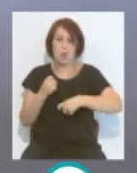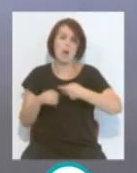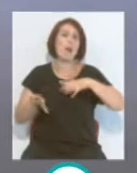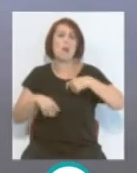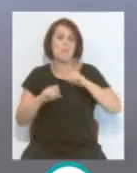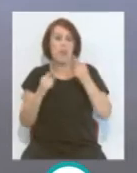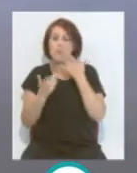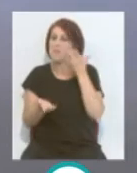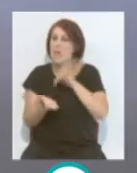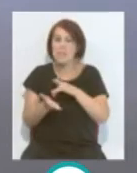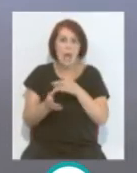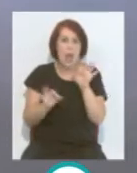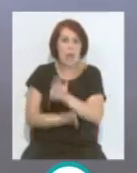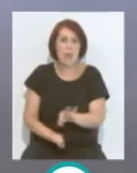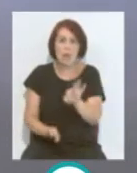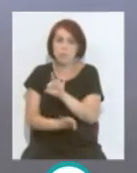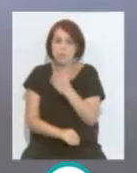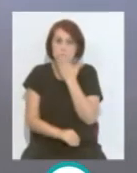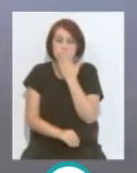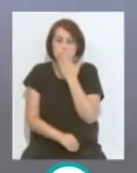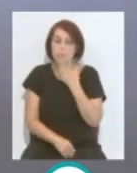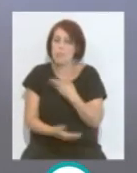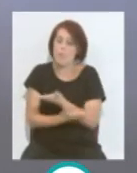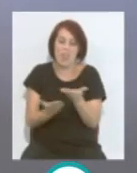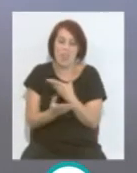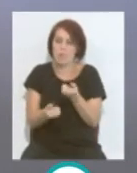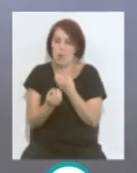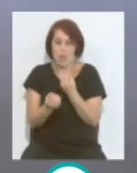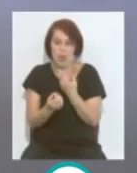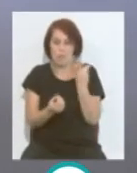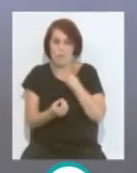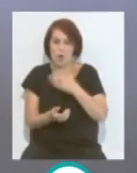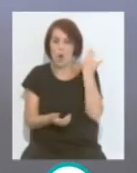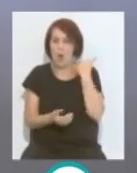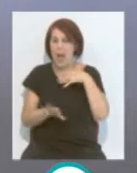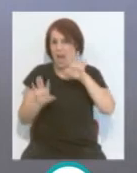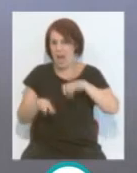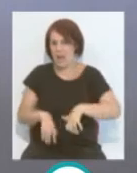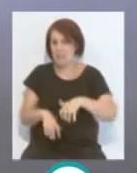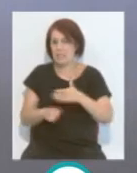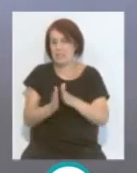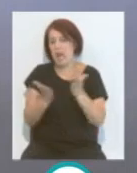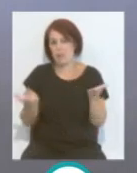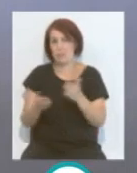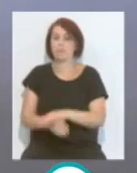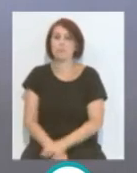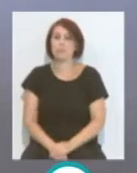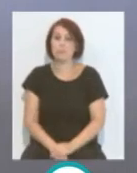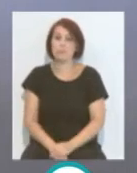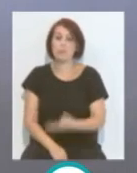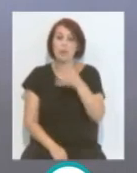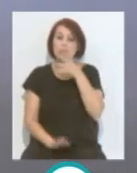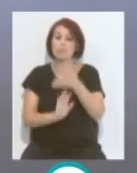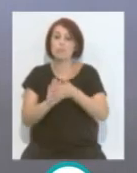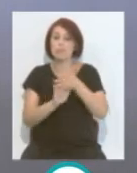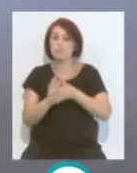oficial ni una fecha ni la otra. Pero por supuesto nos fiamos de la información que firman los compañeros del diario de Cádiz. Y vamos a hablar